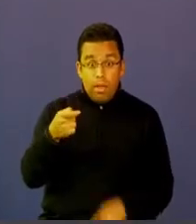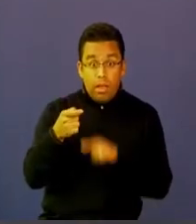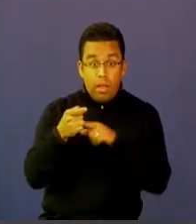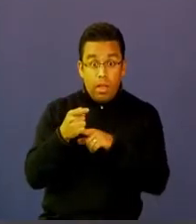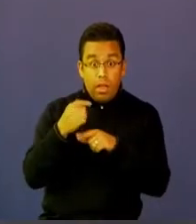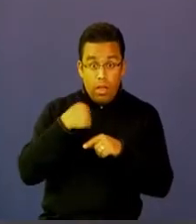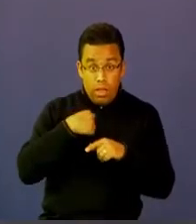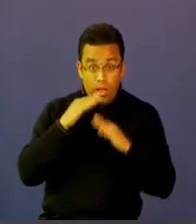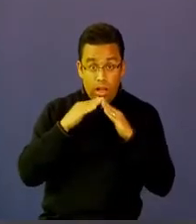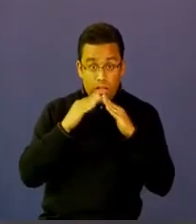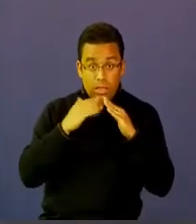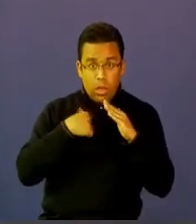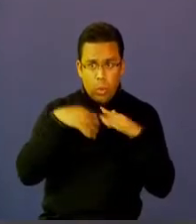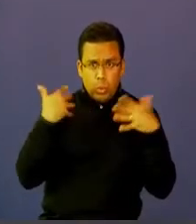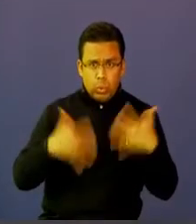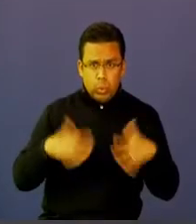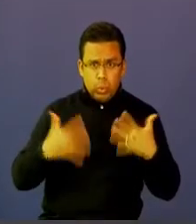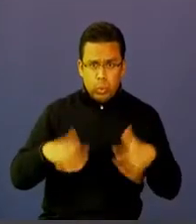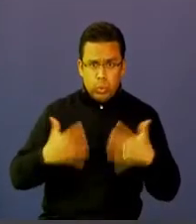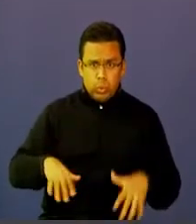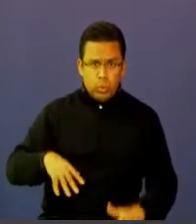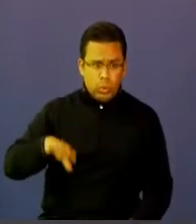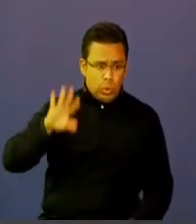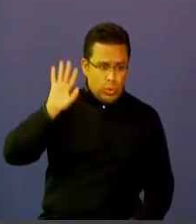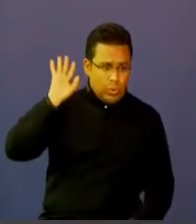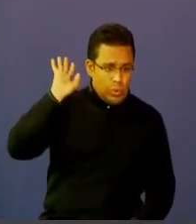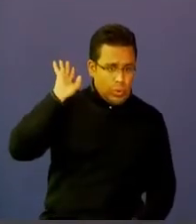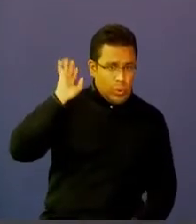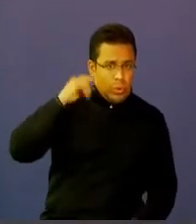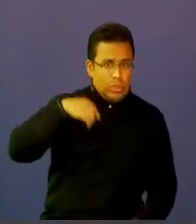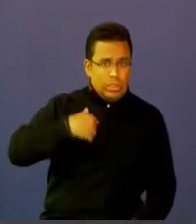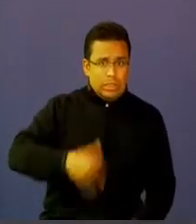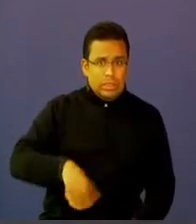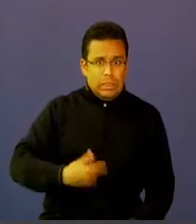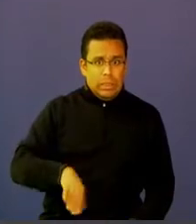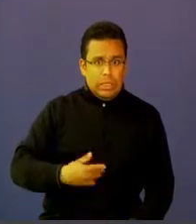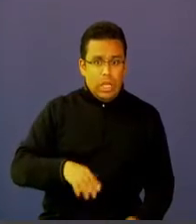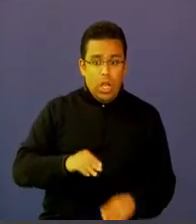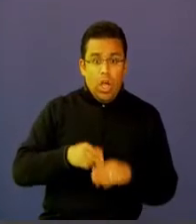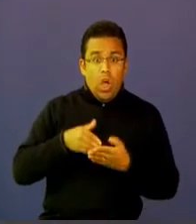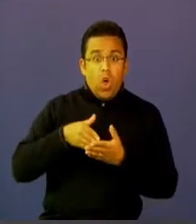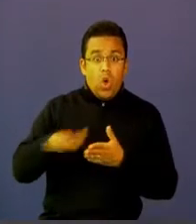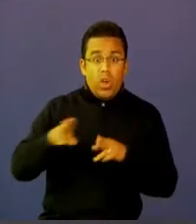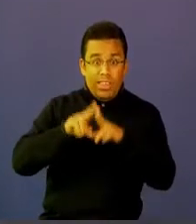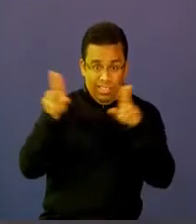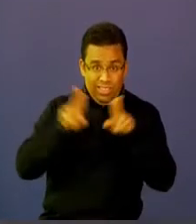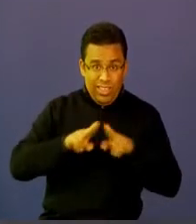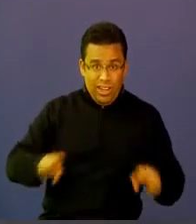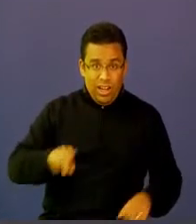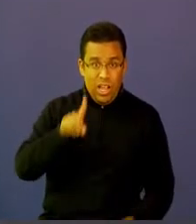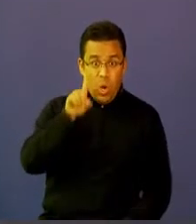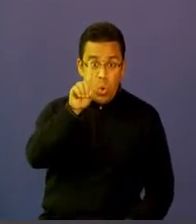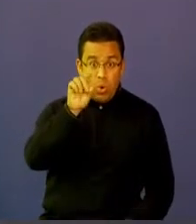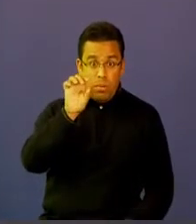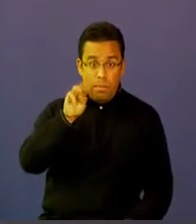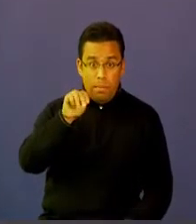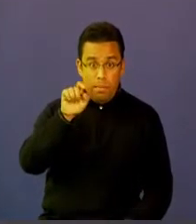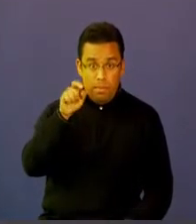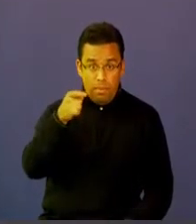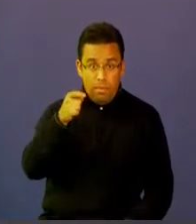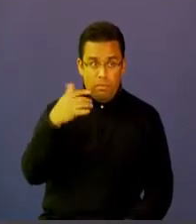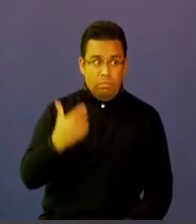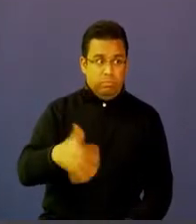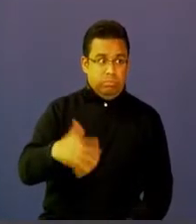definitivamente un privilegio, un lujo. Hoy en día, los planes de acceso a Internet en las